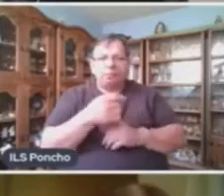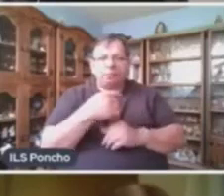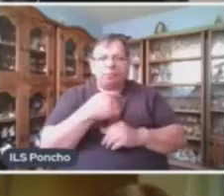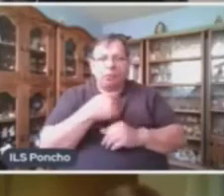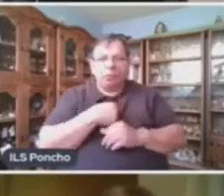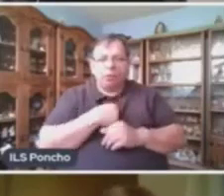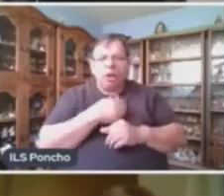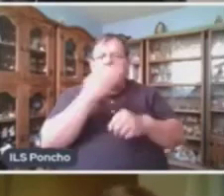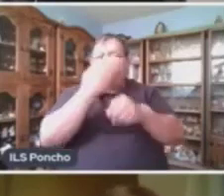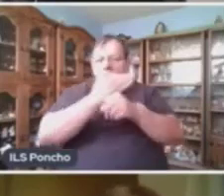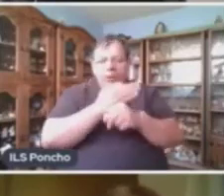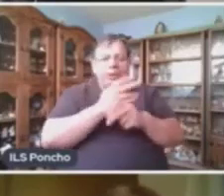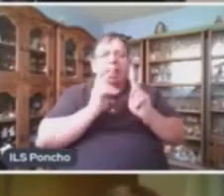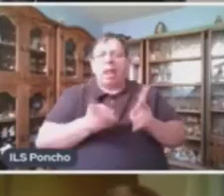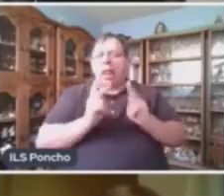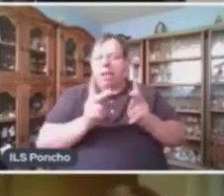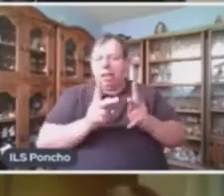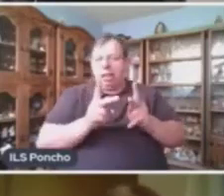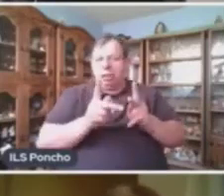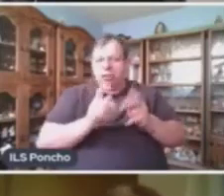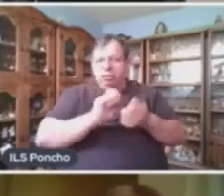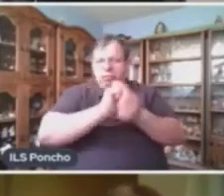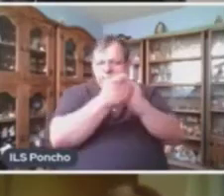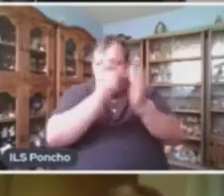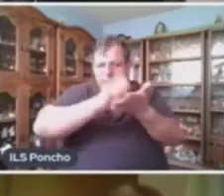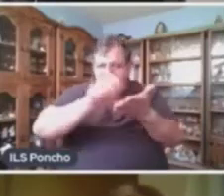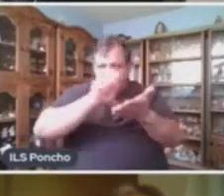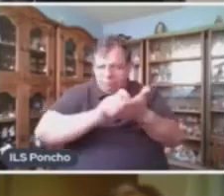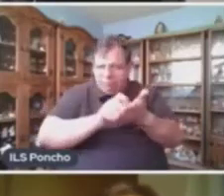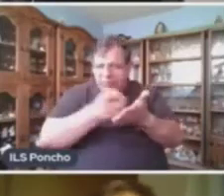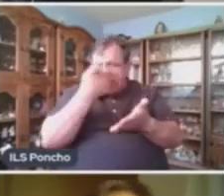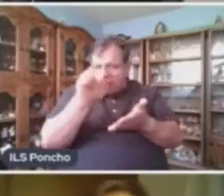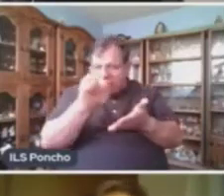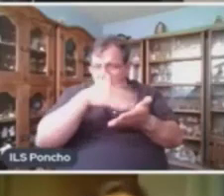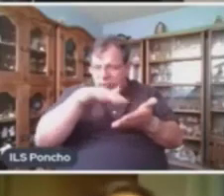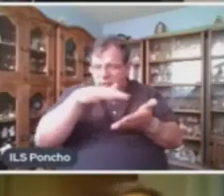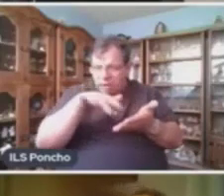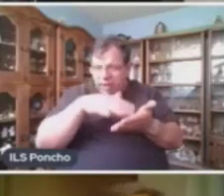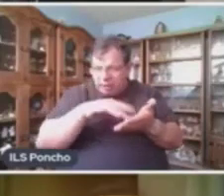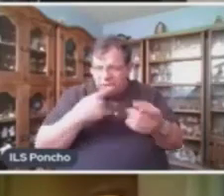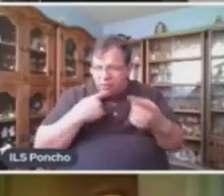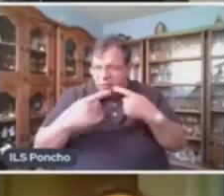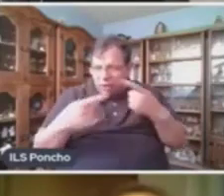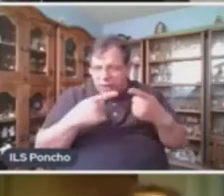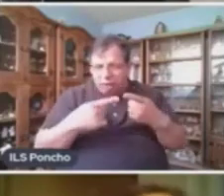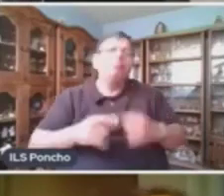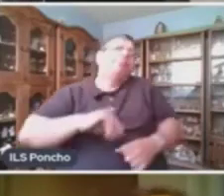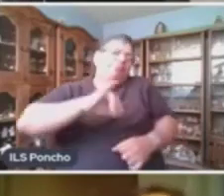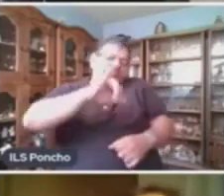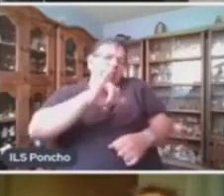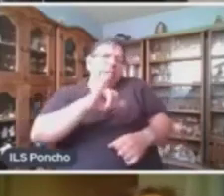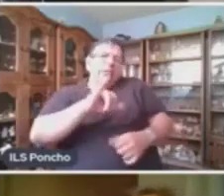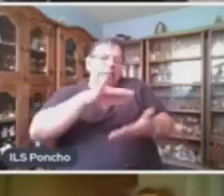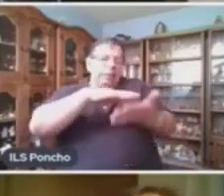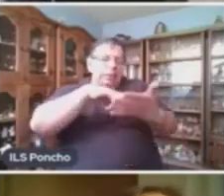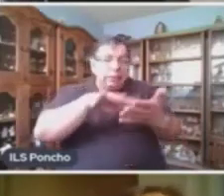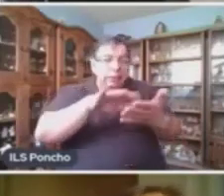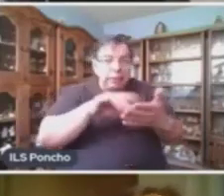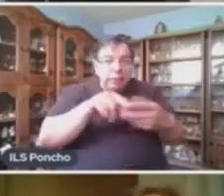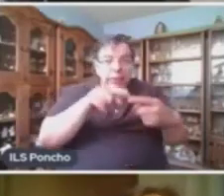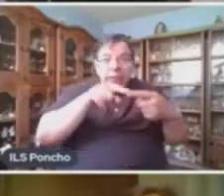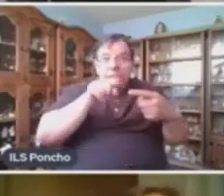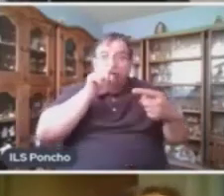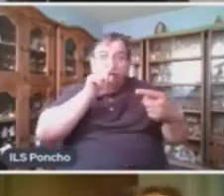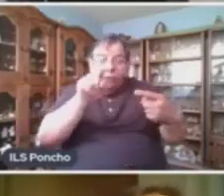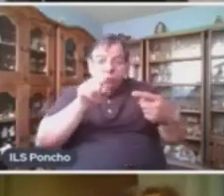estamos platicando, ¿estaría creando un texto dialogado? Claro que sí, sería un texto entre tú, Karina y